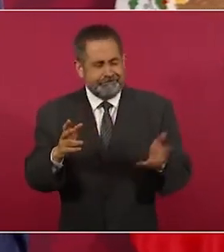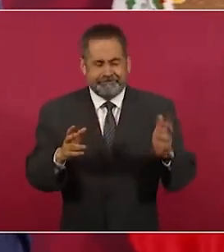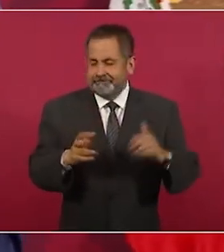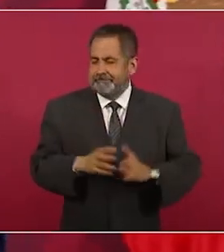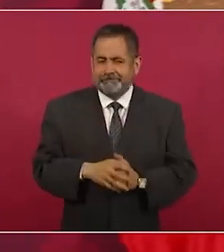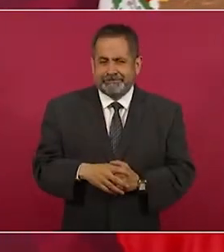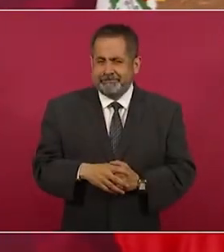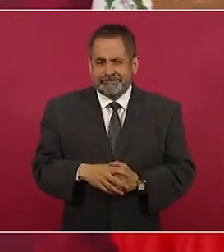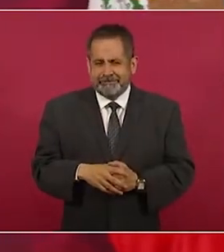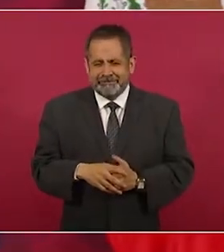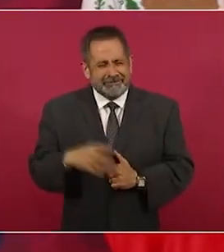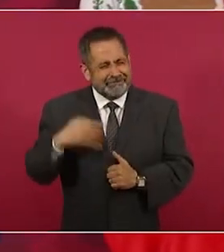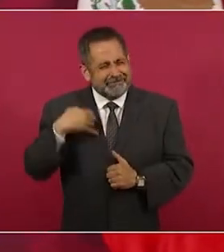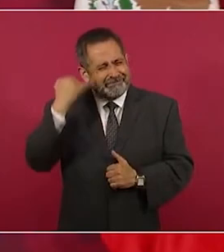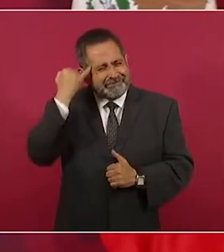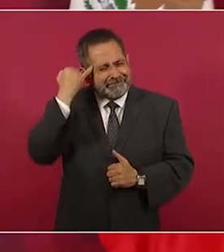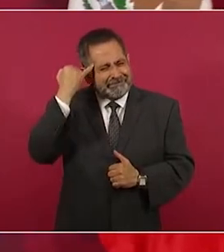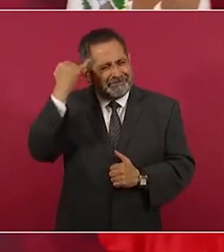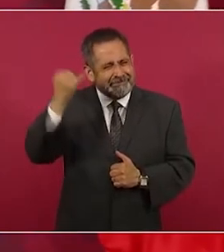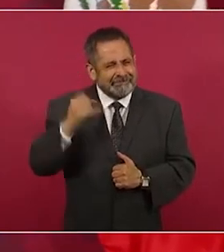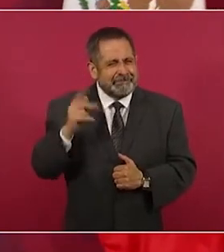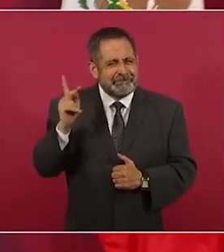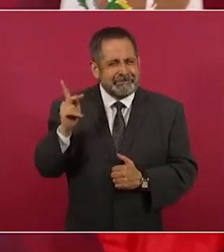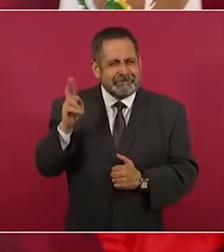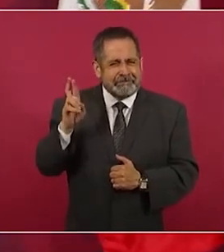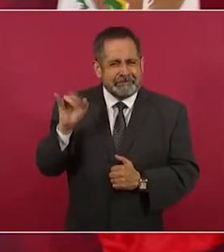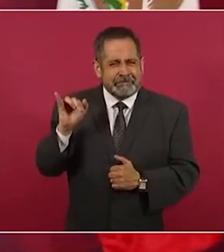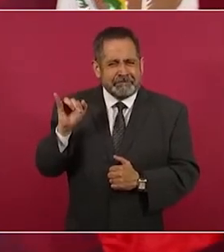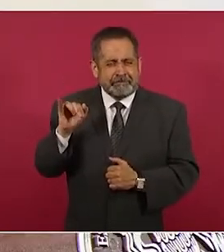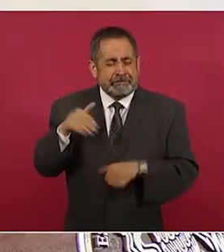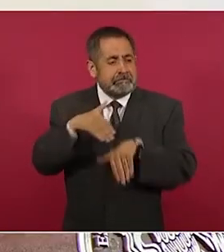imaginaron que esto iba a pasar.